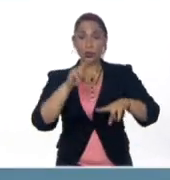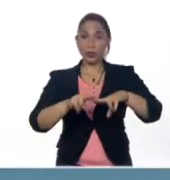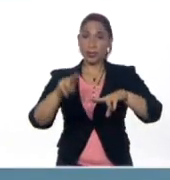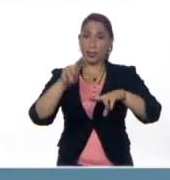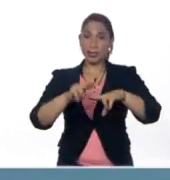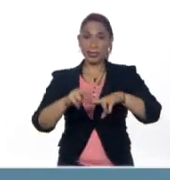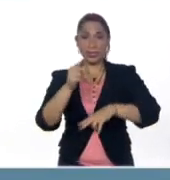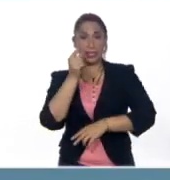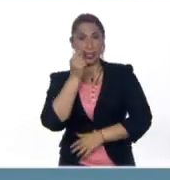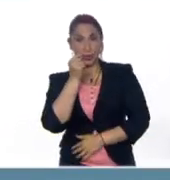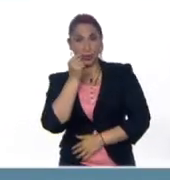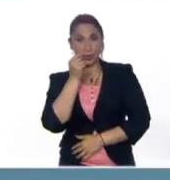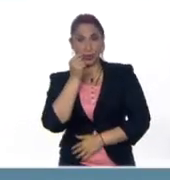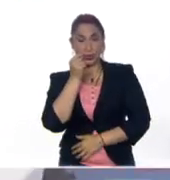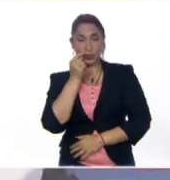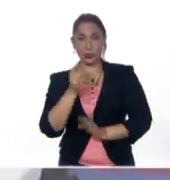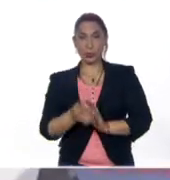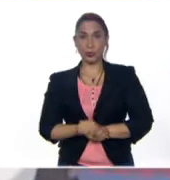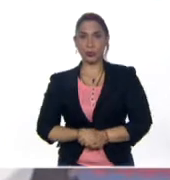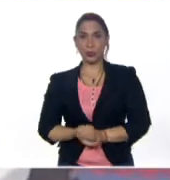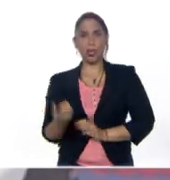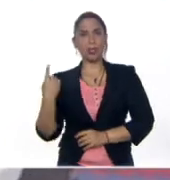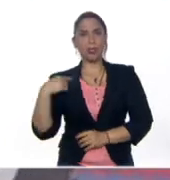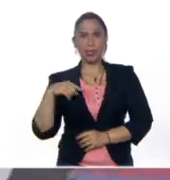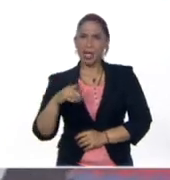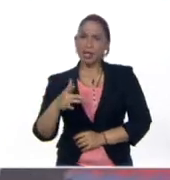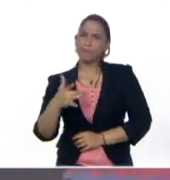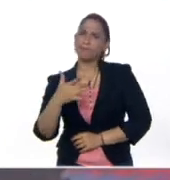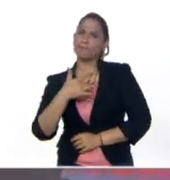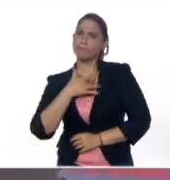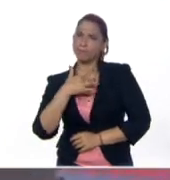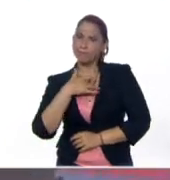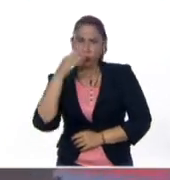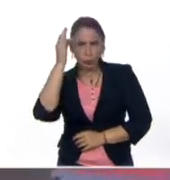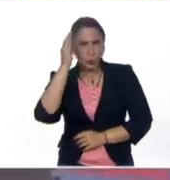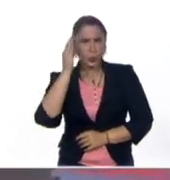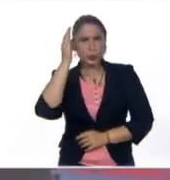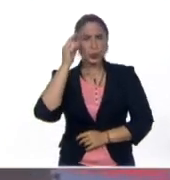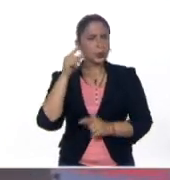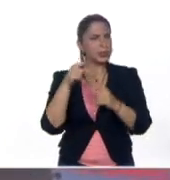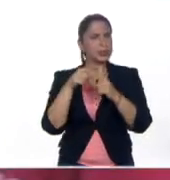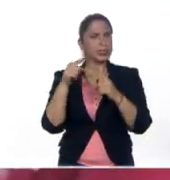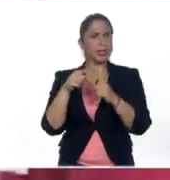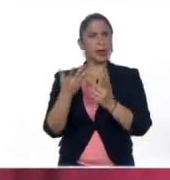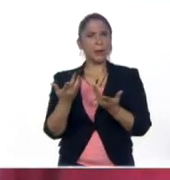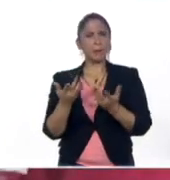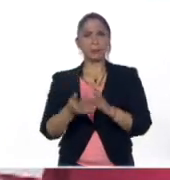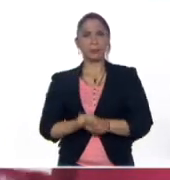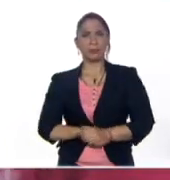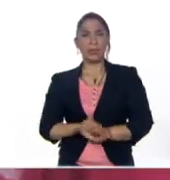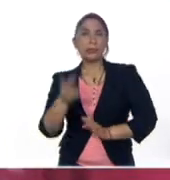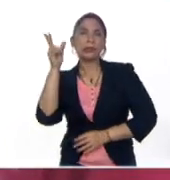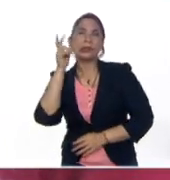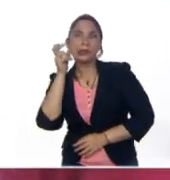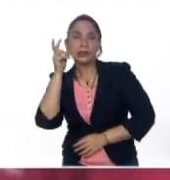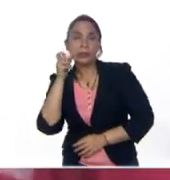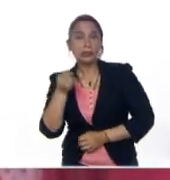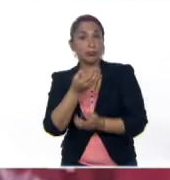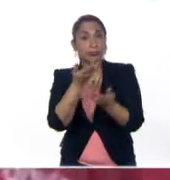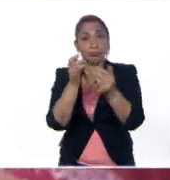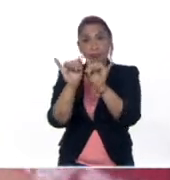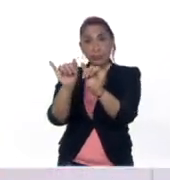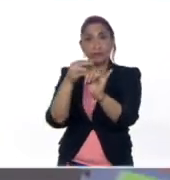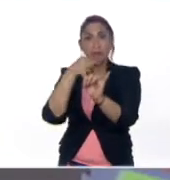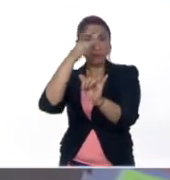y niñas tengan el conocimiento de estas rondas escuchadas por parte de ustedes,